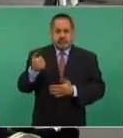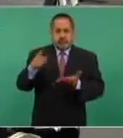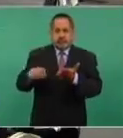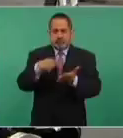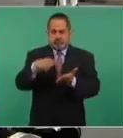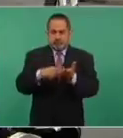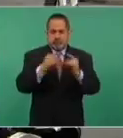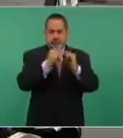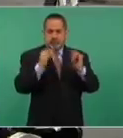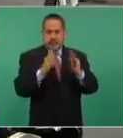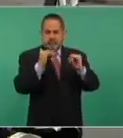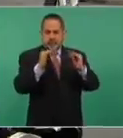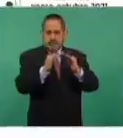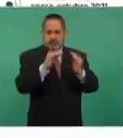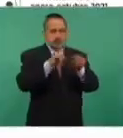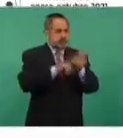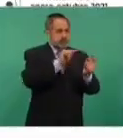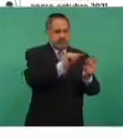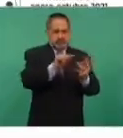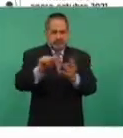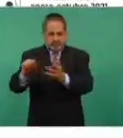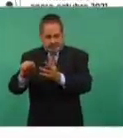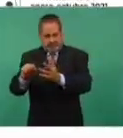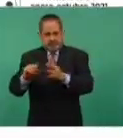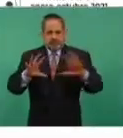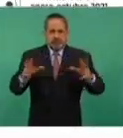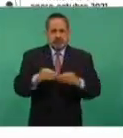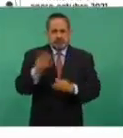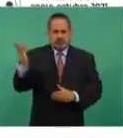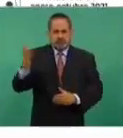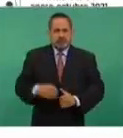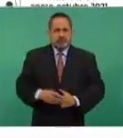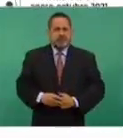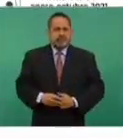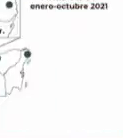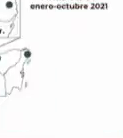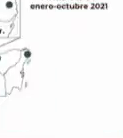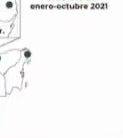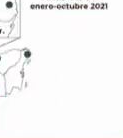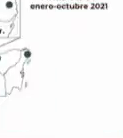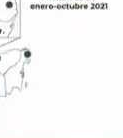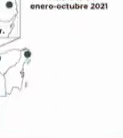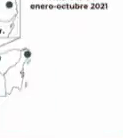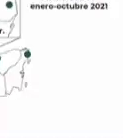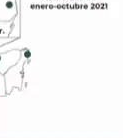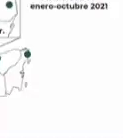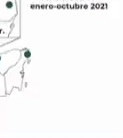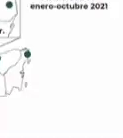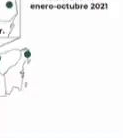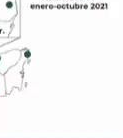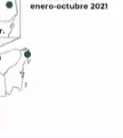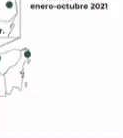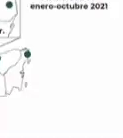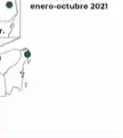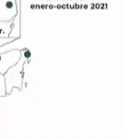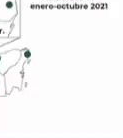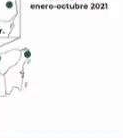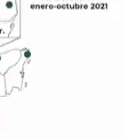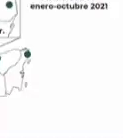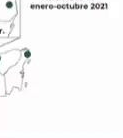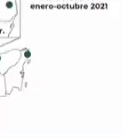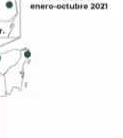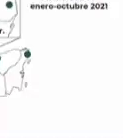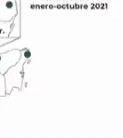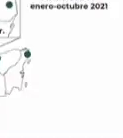país. Este año simplemente se inauguró San Luis Potosí y Uruapan, Michoacán. Y gracias